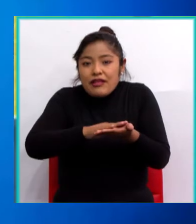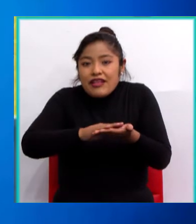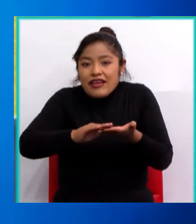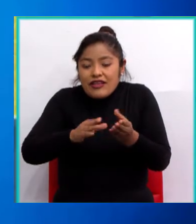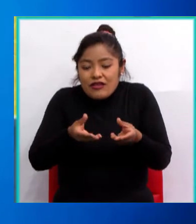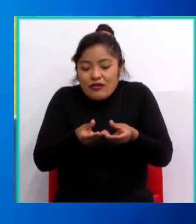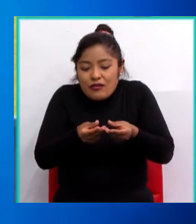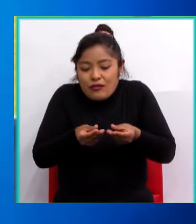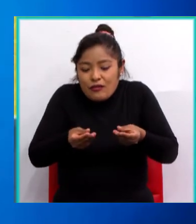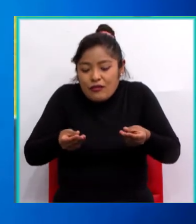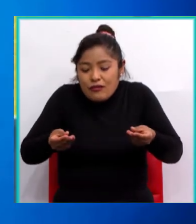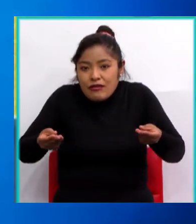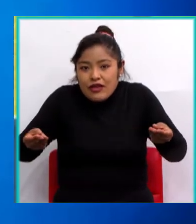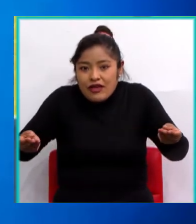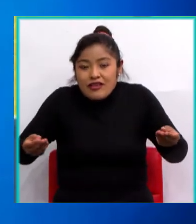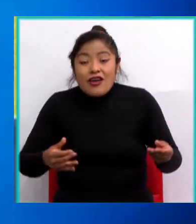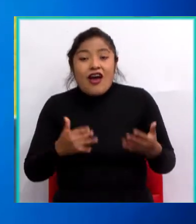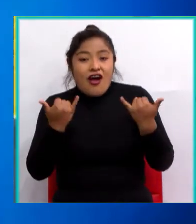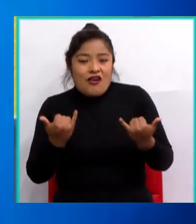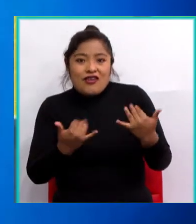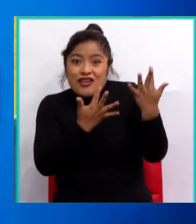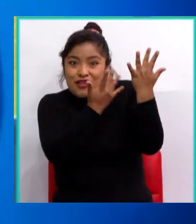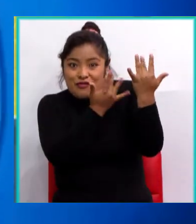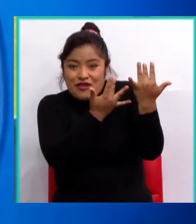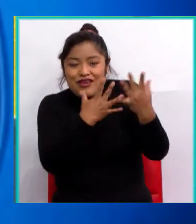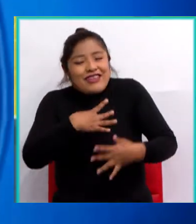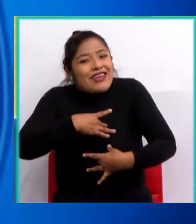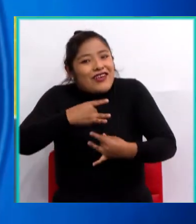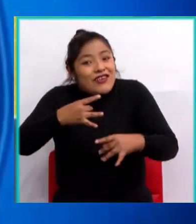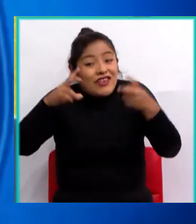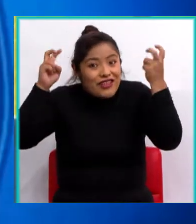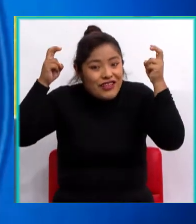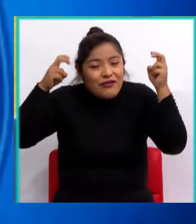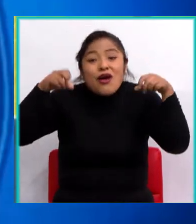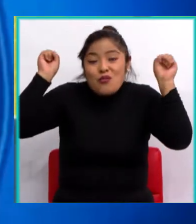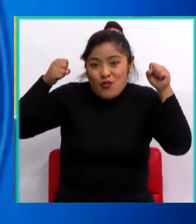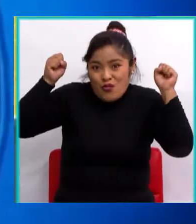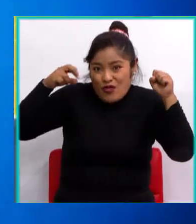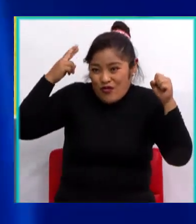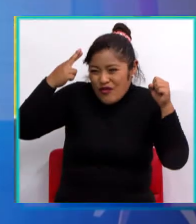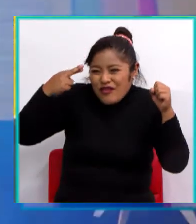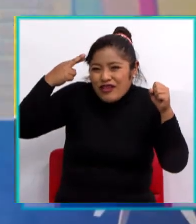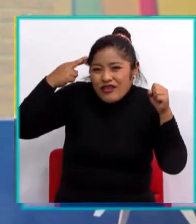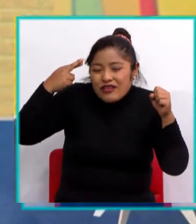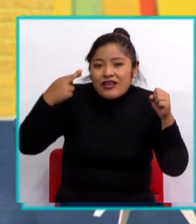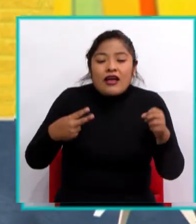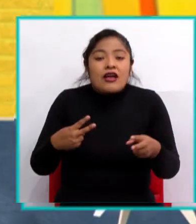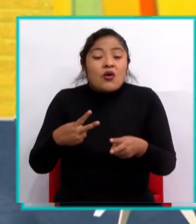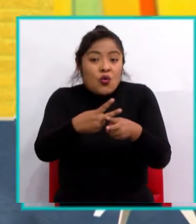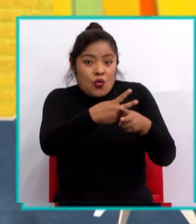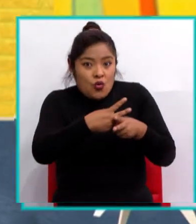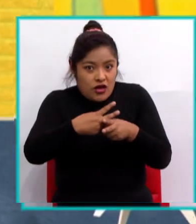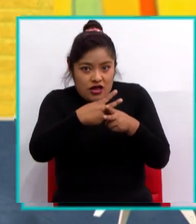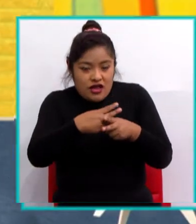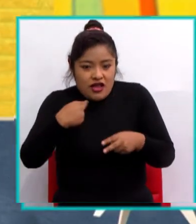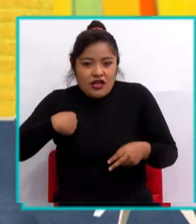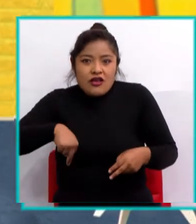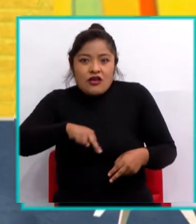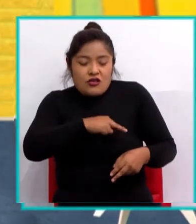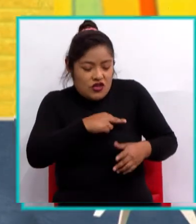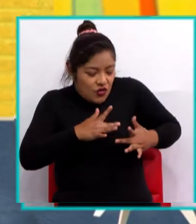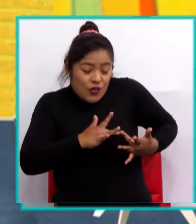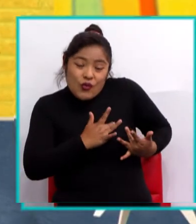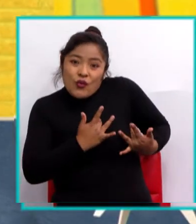Ahora, espero que te haya gustado el tema. Podemos reflexionar mucho cuidando nuestro sistema circulatorio.